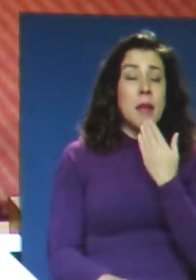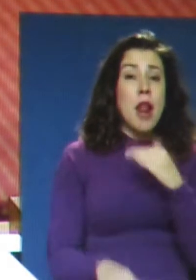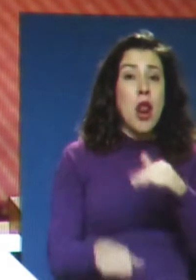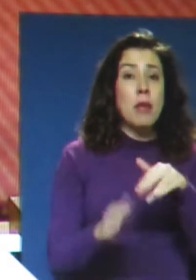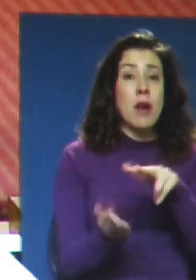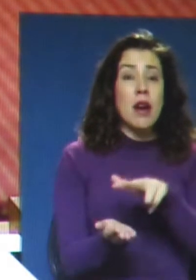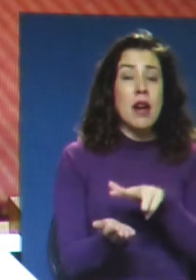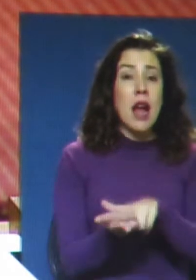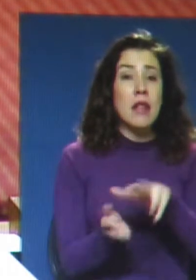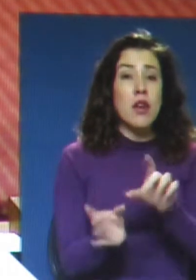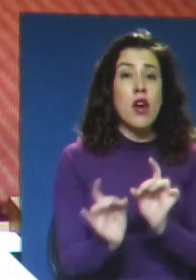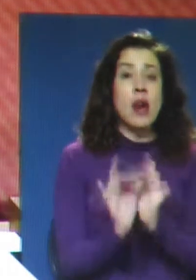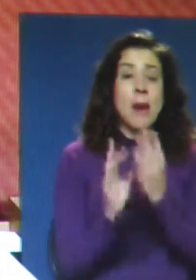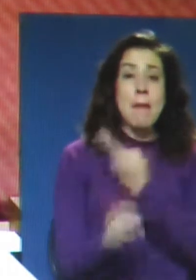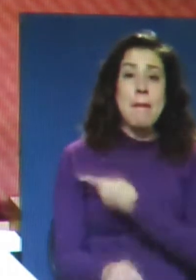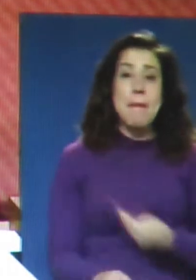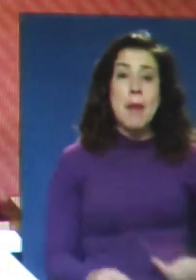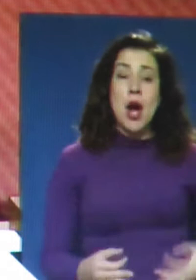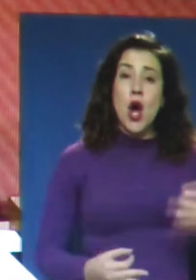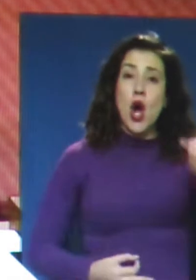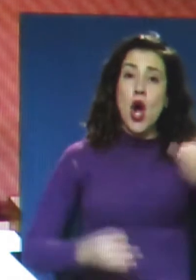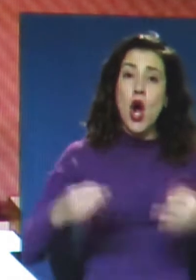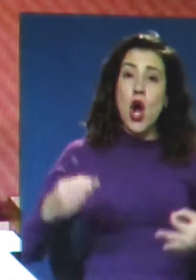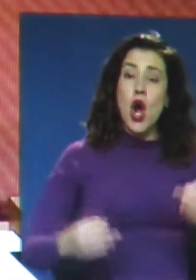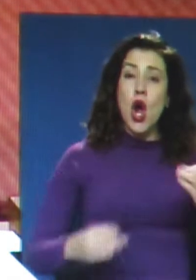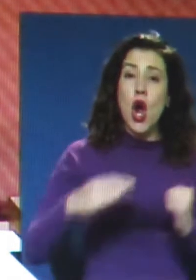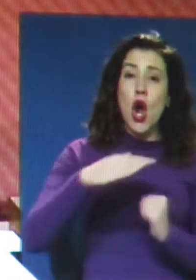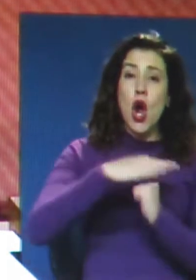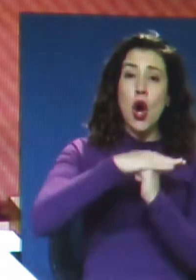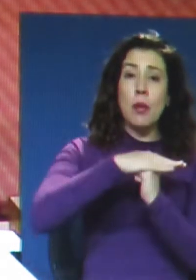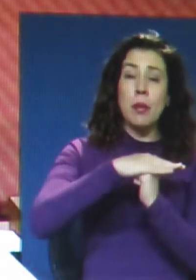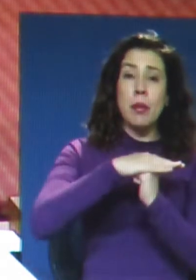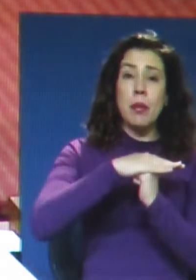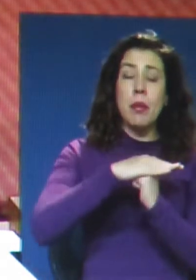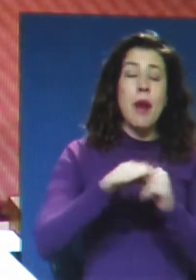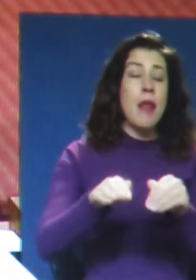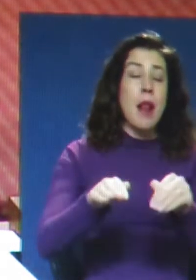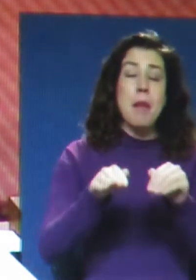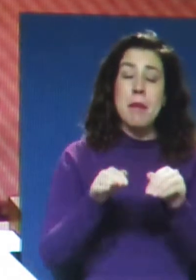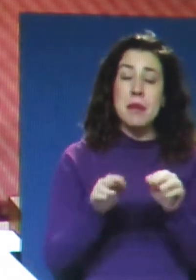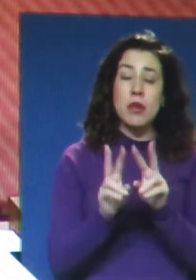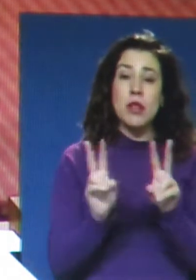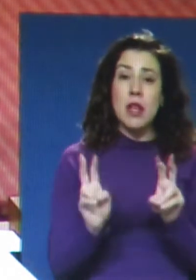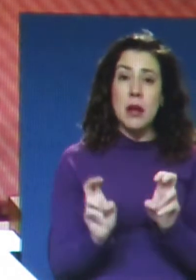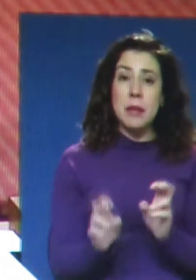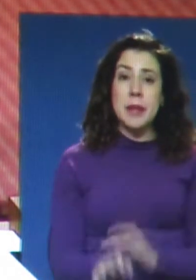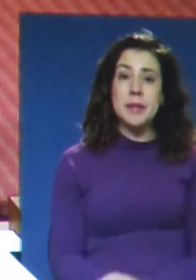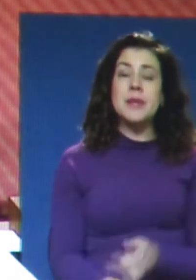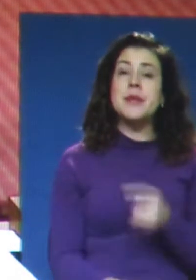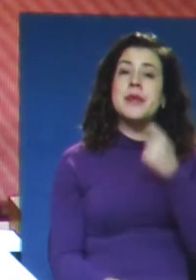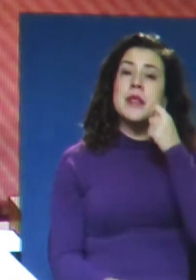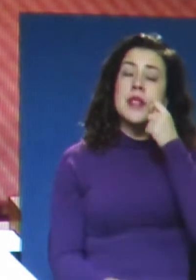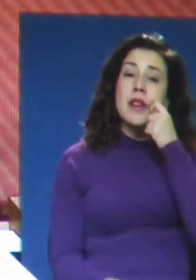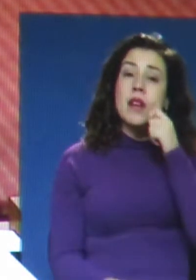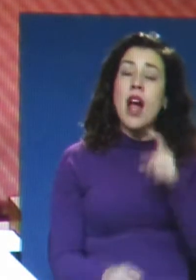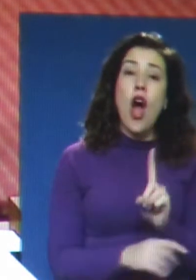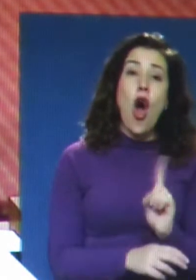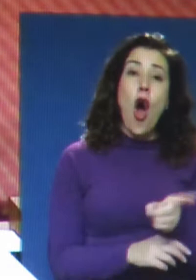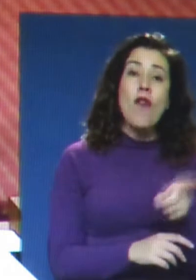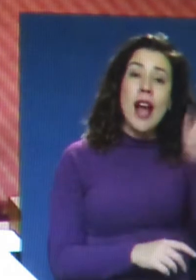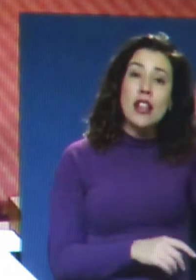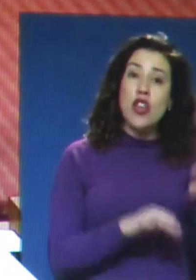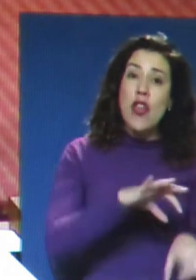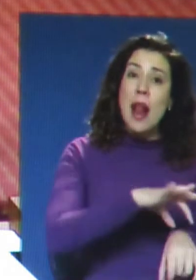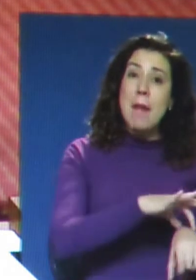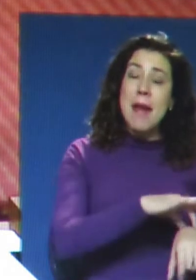ratificado explícitamente el Presidente de la Corte Suprema de Justicia en el mismo sentido. Dicho de otra forma, es obligación del